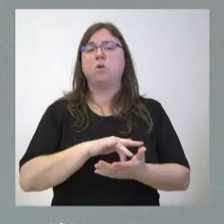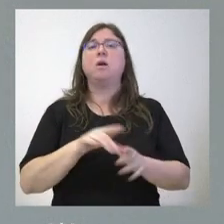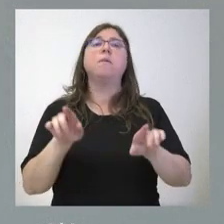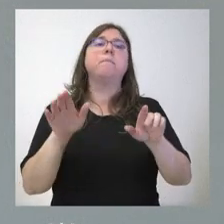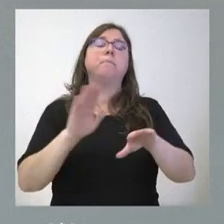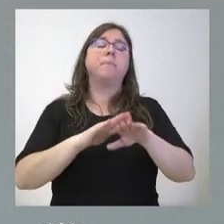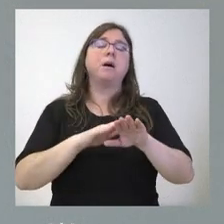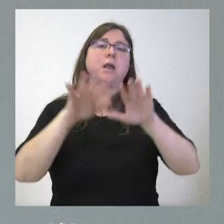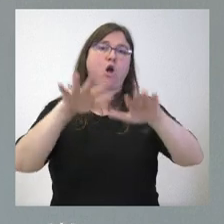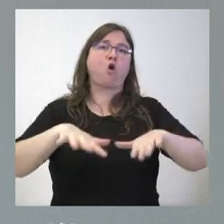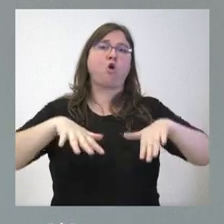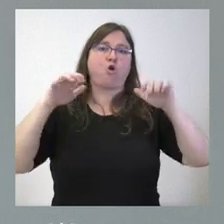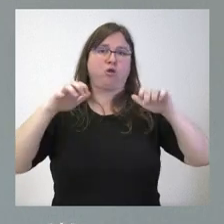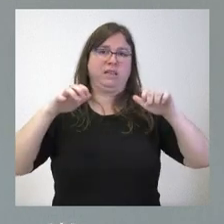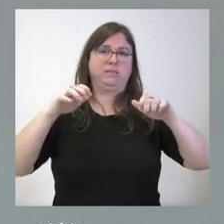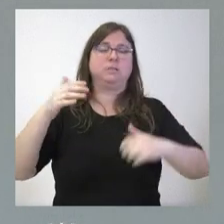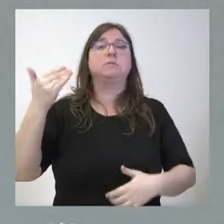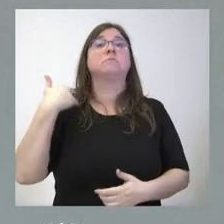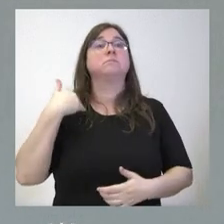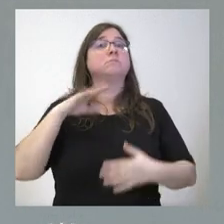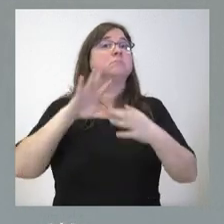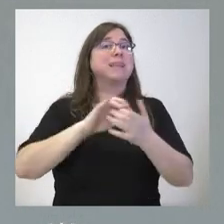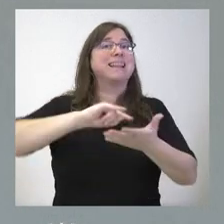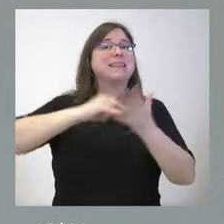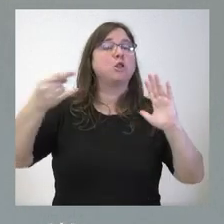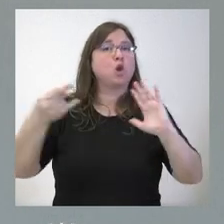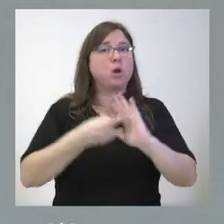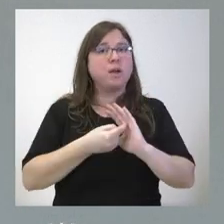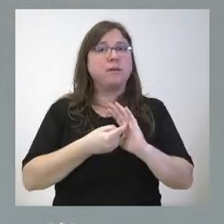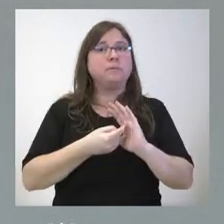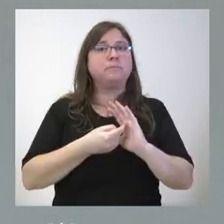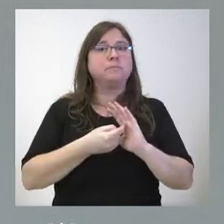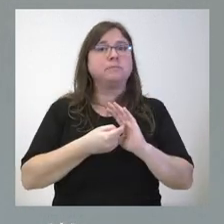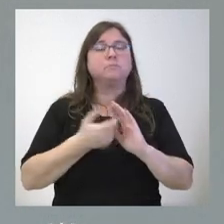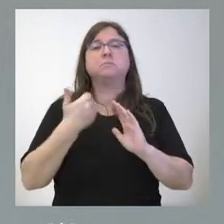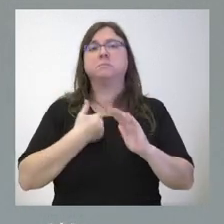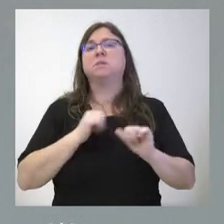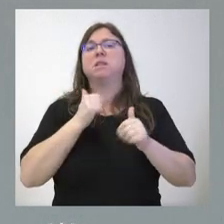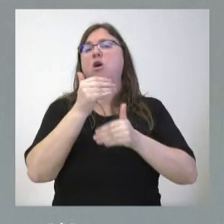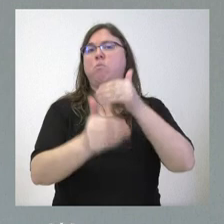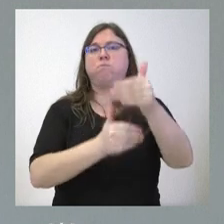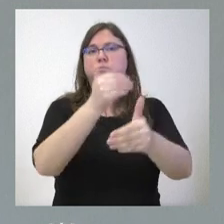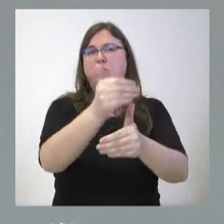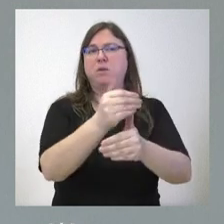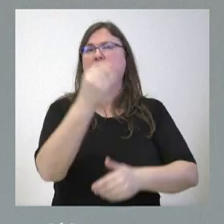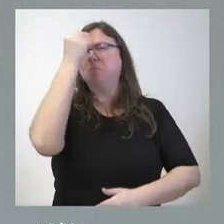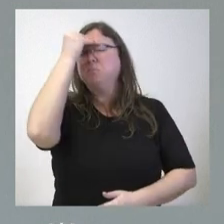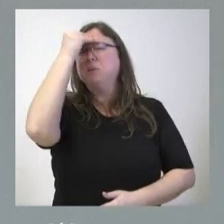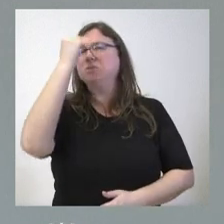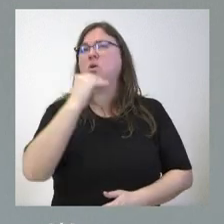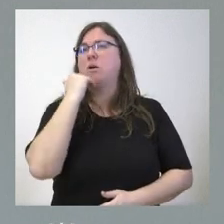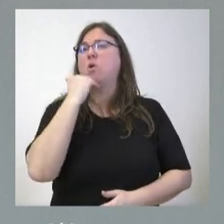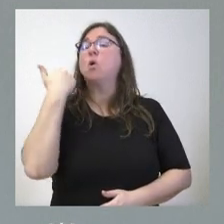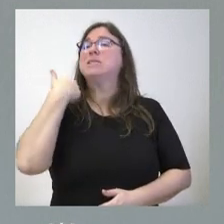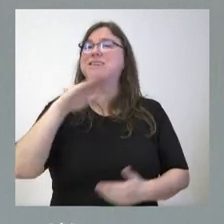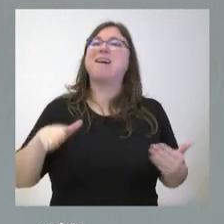cortes de castellín león por lo que respecta a la tecnología se van introduciendo los procesos y yo creo que algunos además el propio